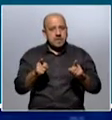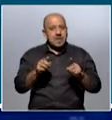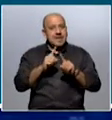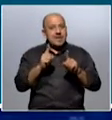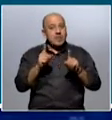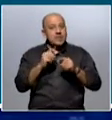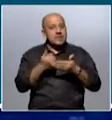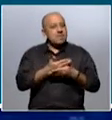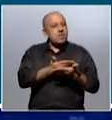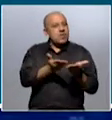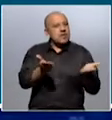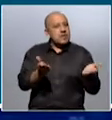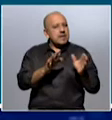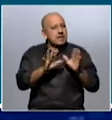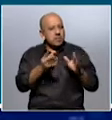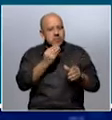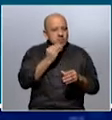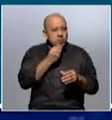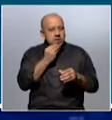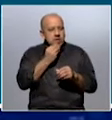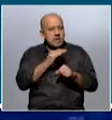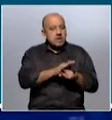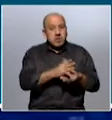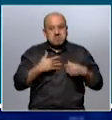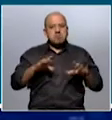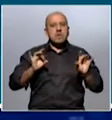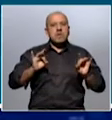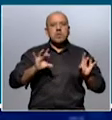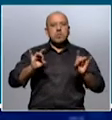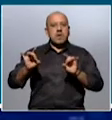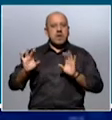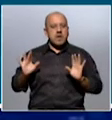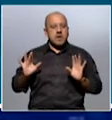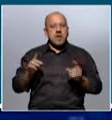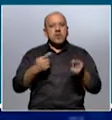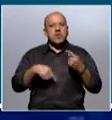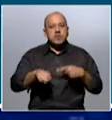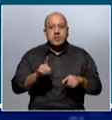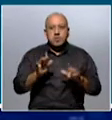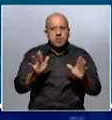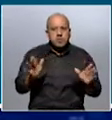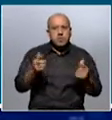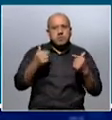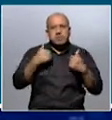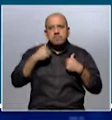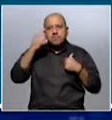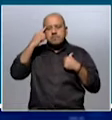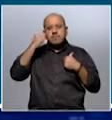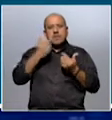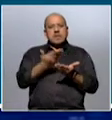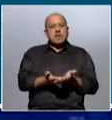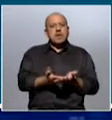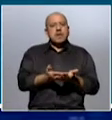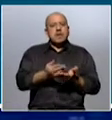visibilizado, que está, es más, está naturalizado. Cuando se nos plantean a nosotros, como al